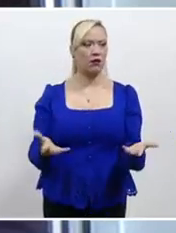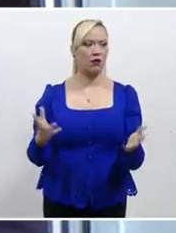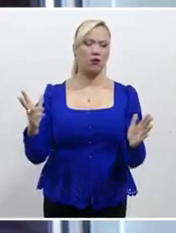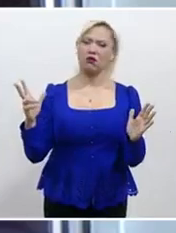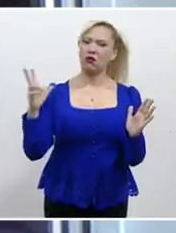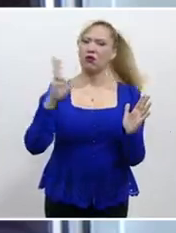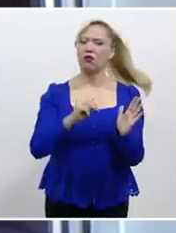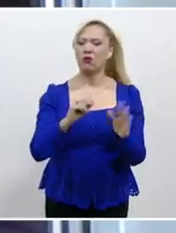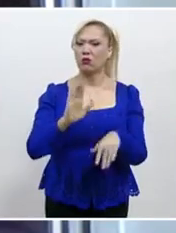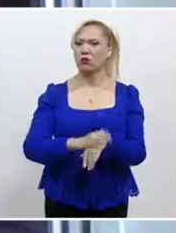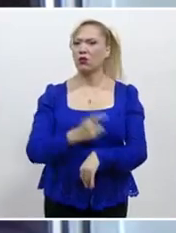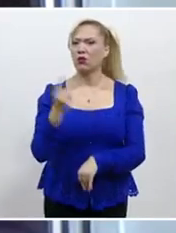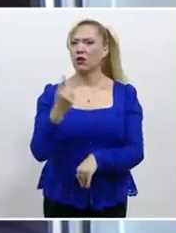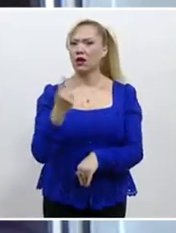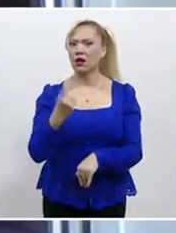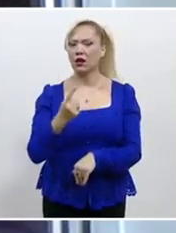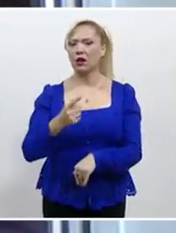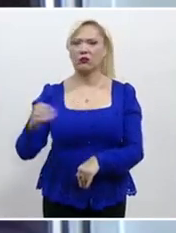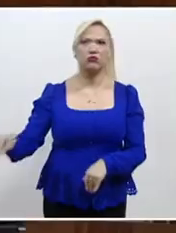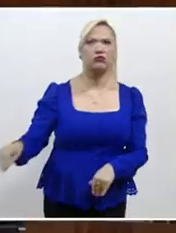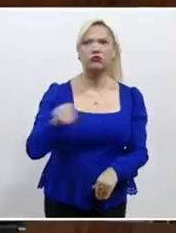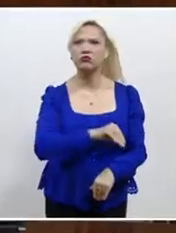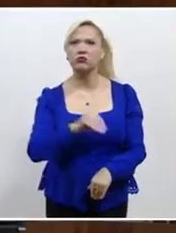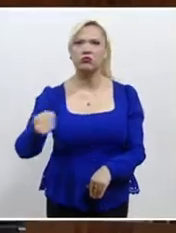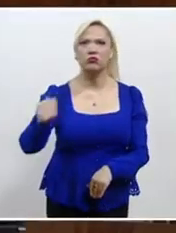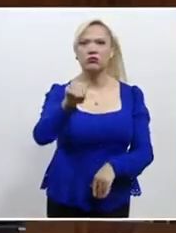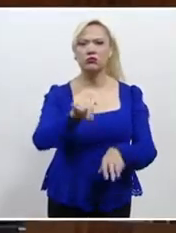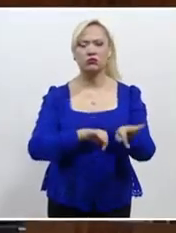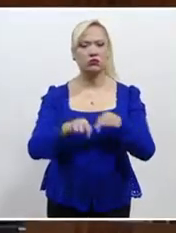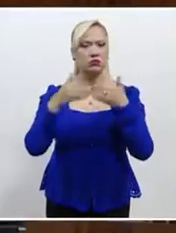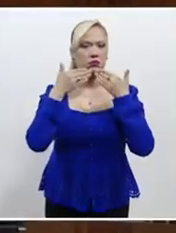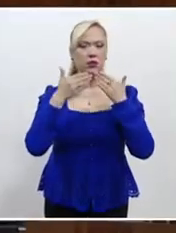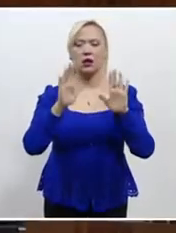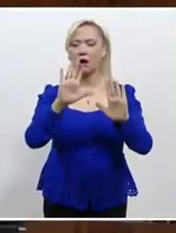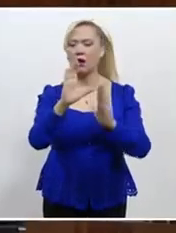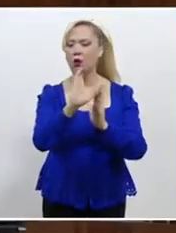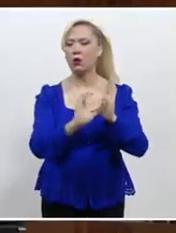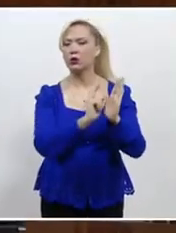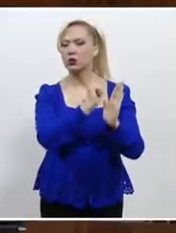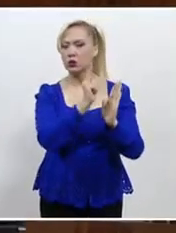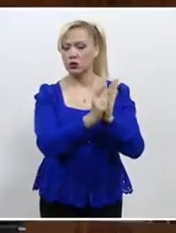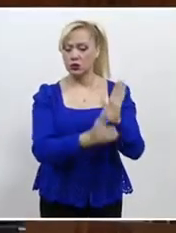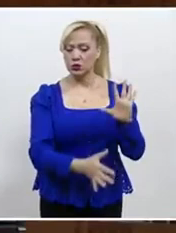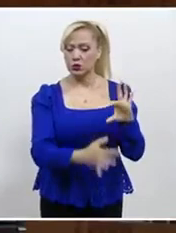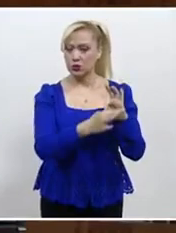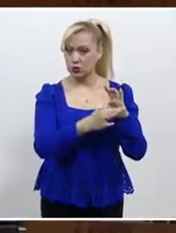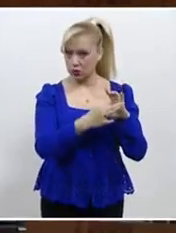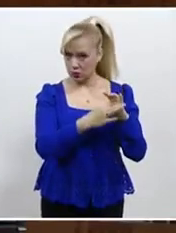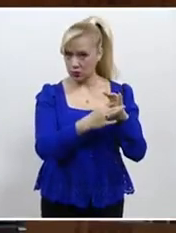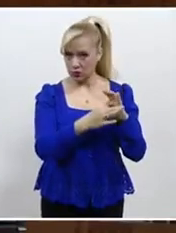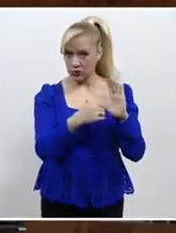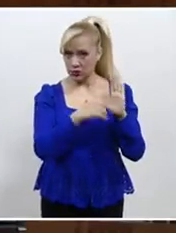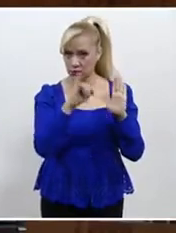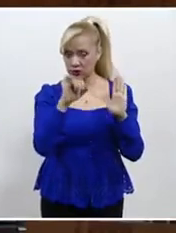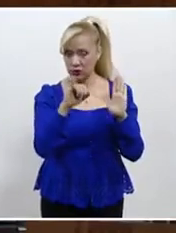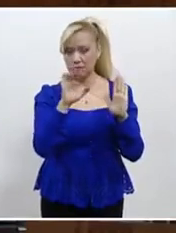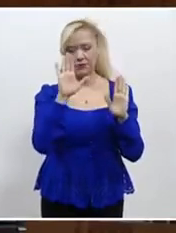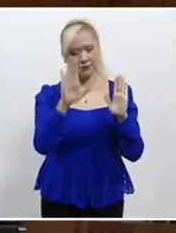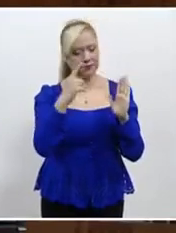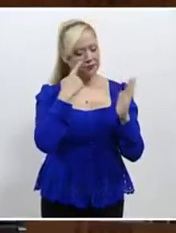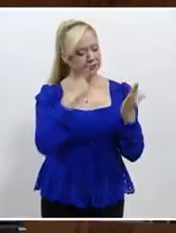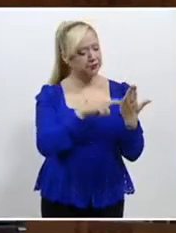efectiva consolidación de la carrera judicial. Avalar la constitucionalidad de este supuesto, es decir,